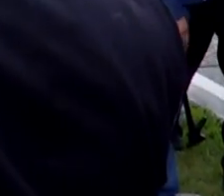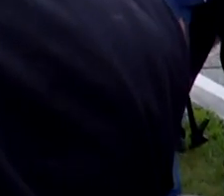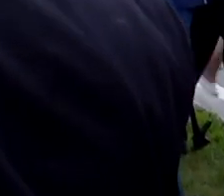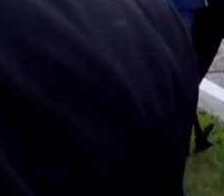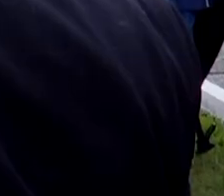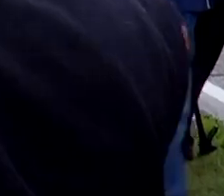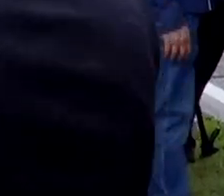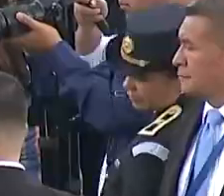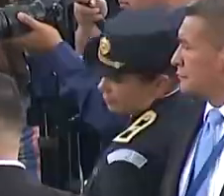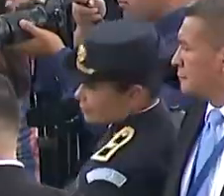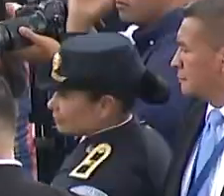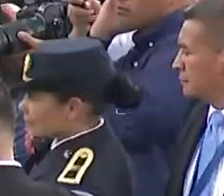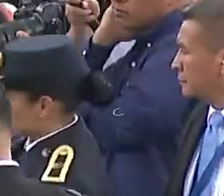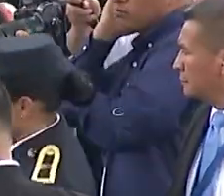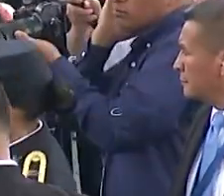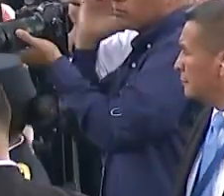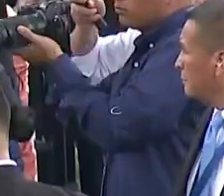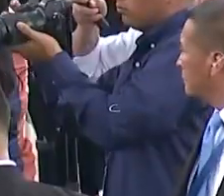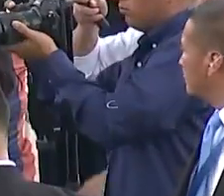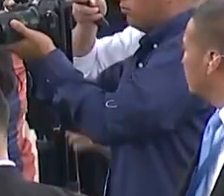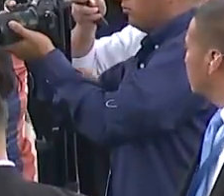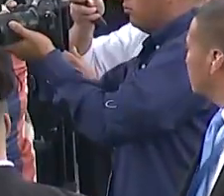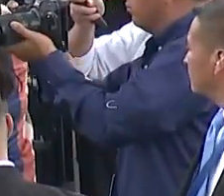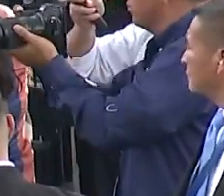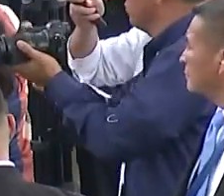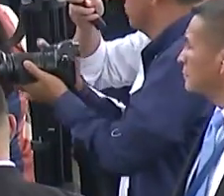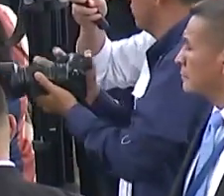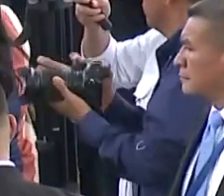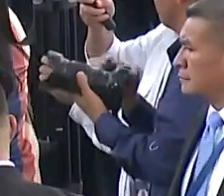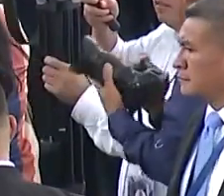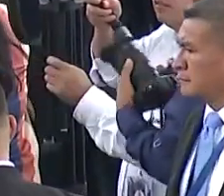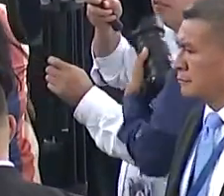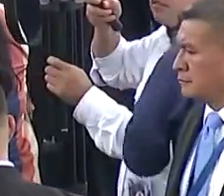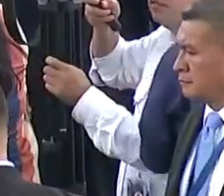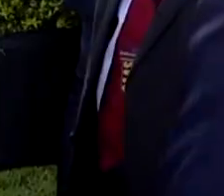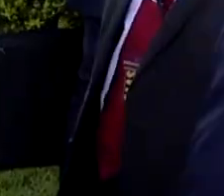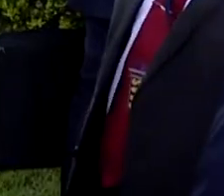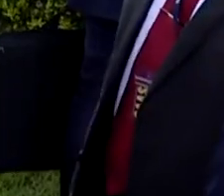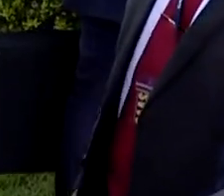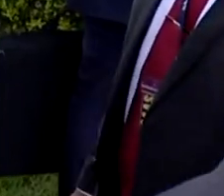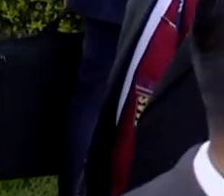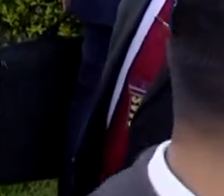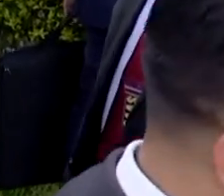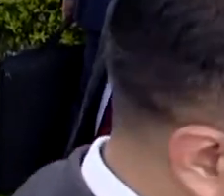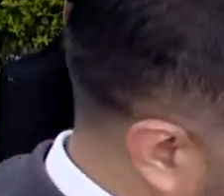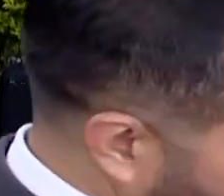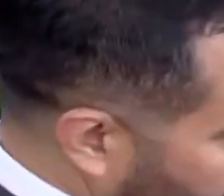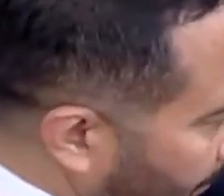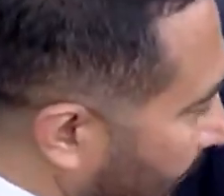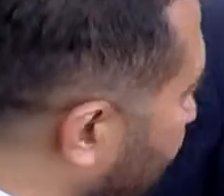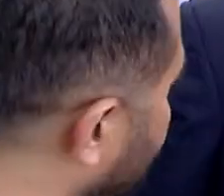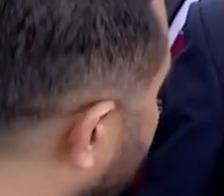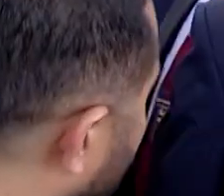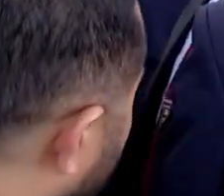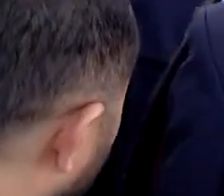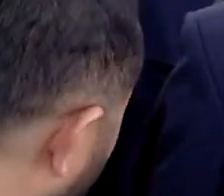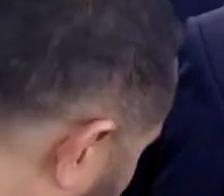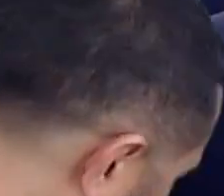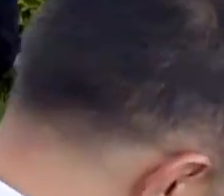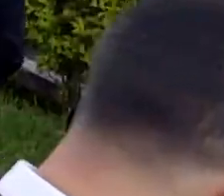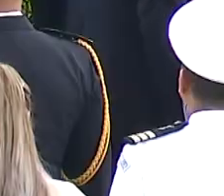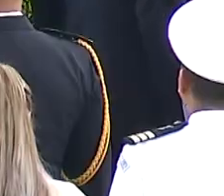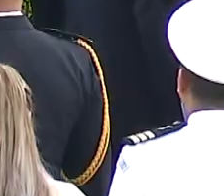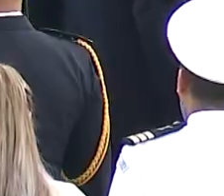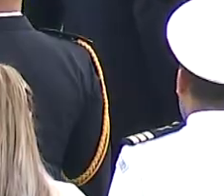tipo de estereotipo y discriminación, siete mujeres fueron ascendidas al grado de coronel. En total, fueron ascendidos